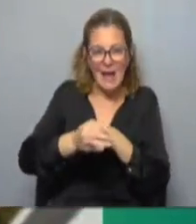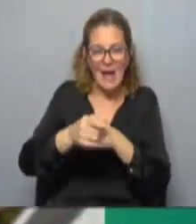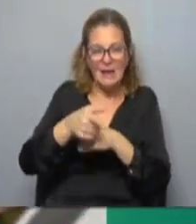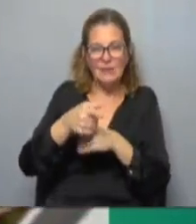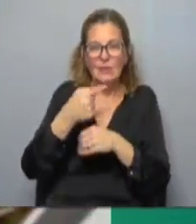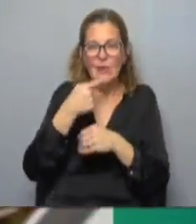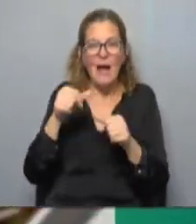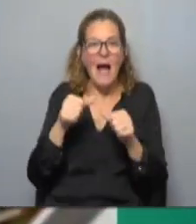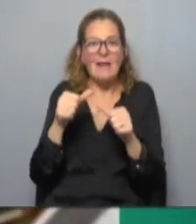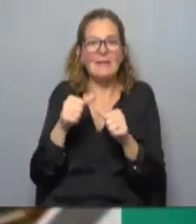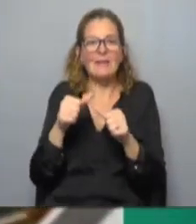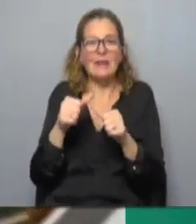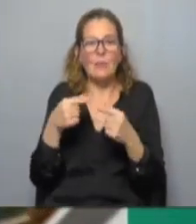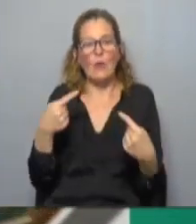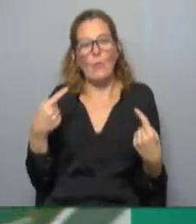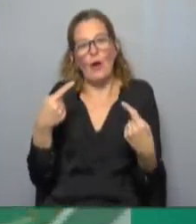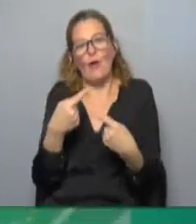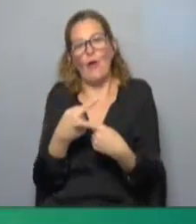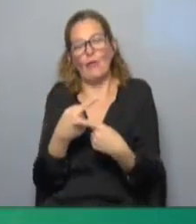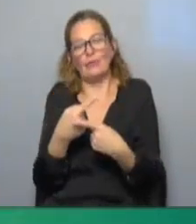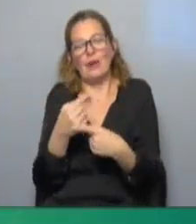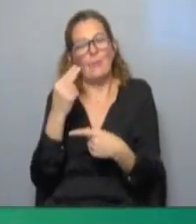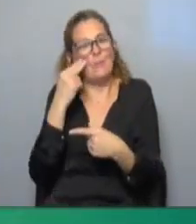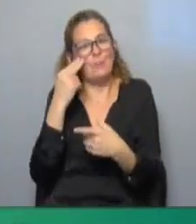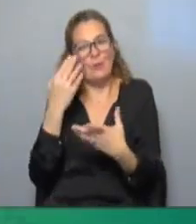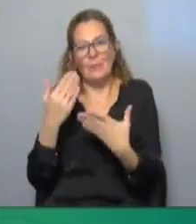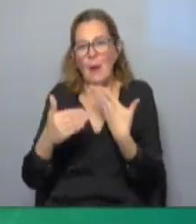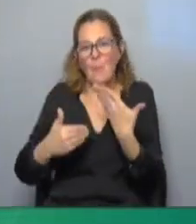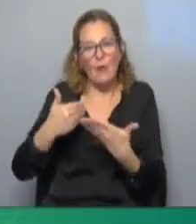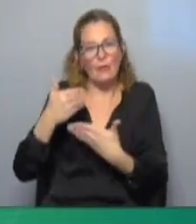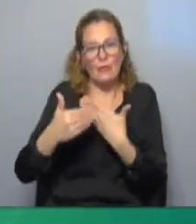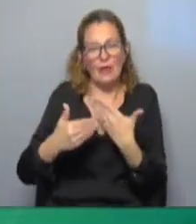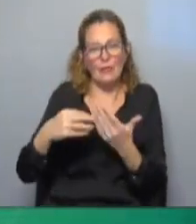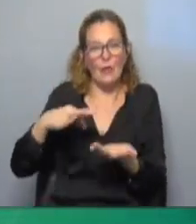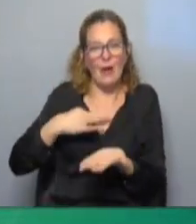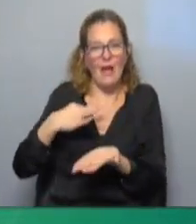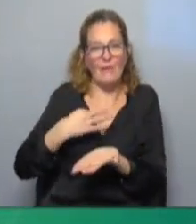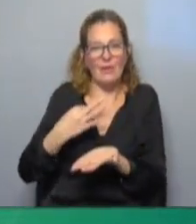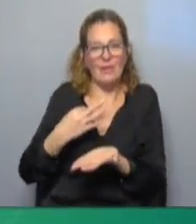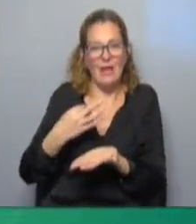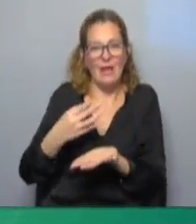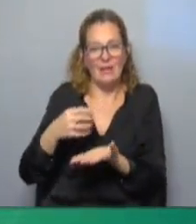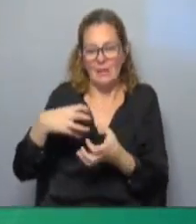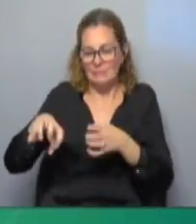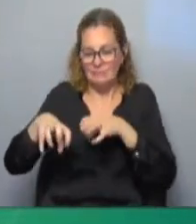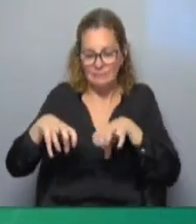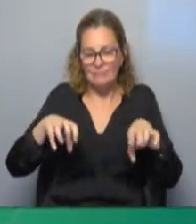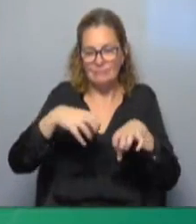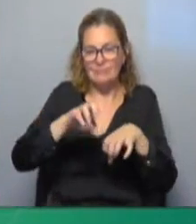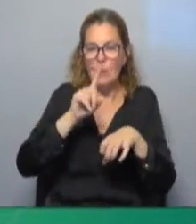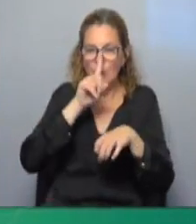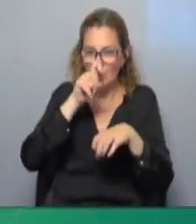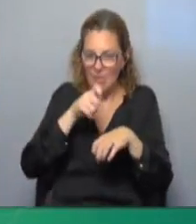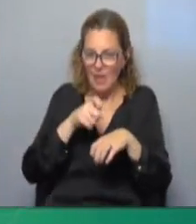genera confronta y afecta procesos que tienen que ver con la vida de la centralidad montevideana